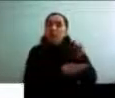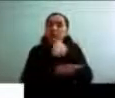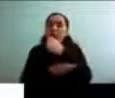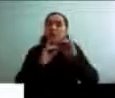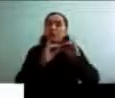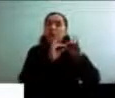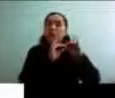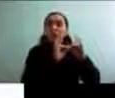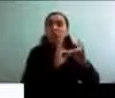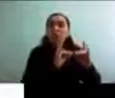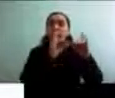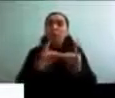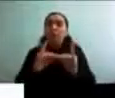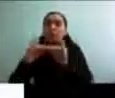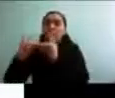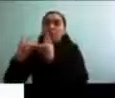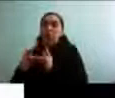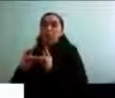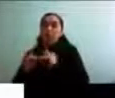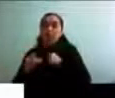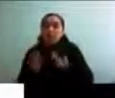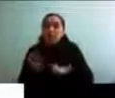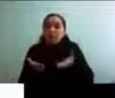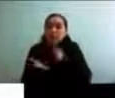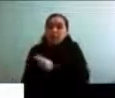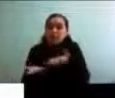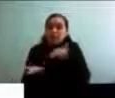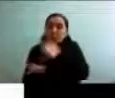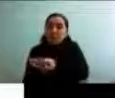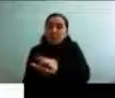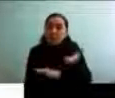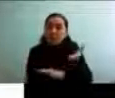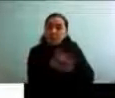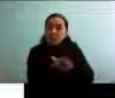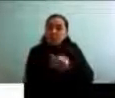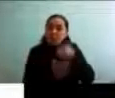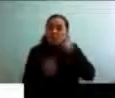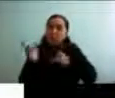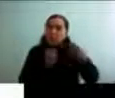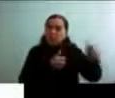comillas, a uno como que se le empieza a morir la gente, ¿no? La gente cercana.